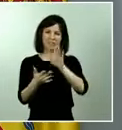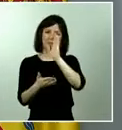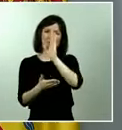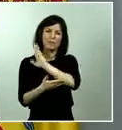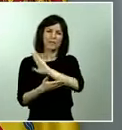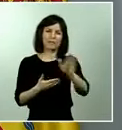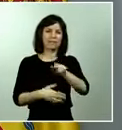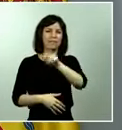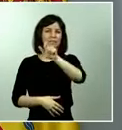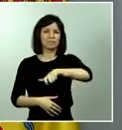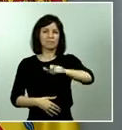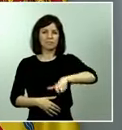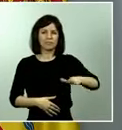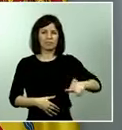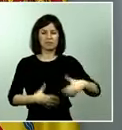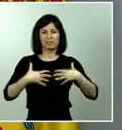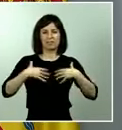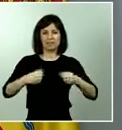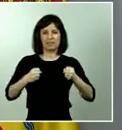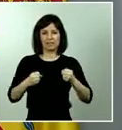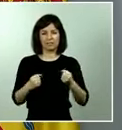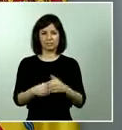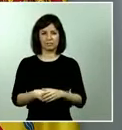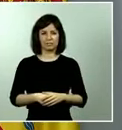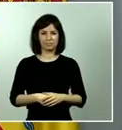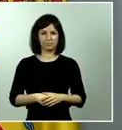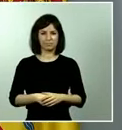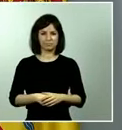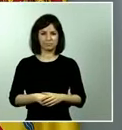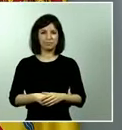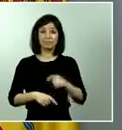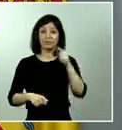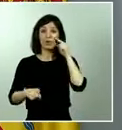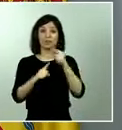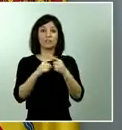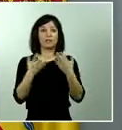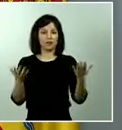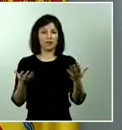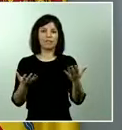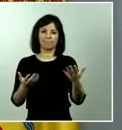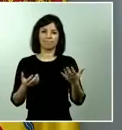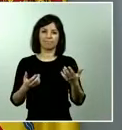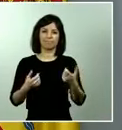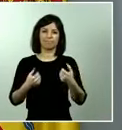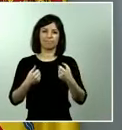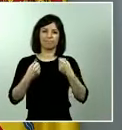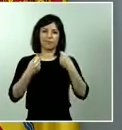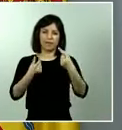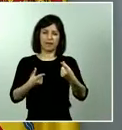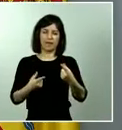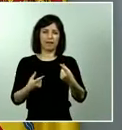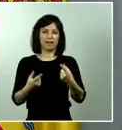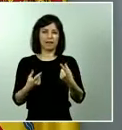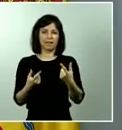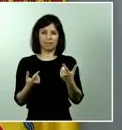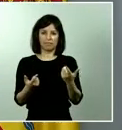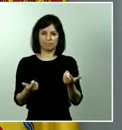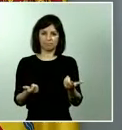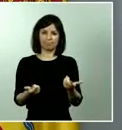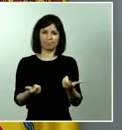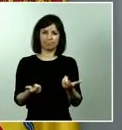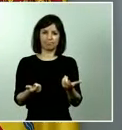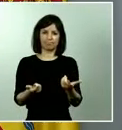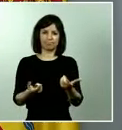sanitario, valga la reiteración, con el fin de darles la necesaria seguridad.